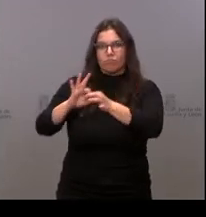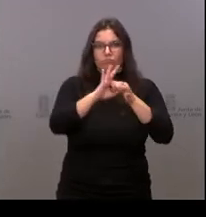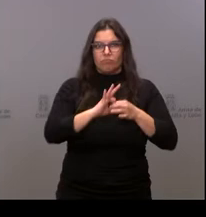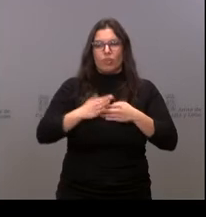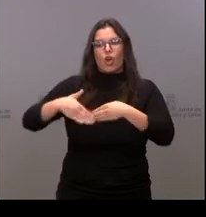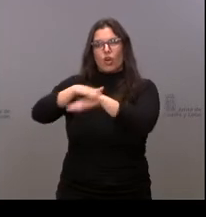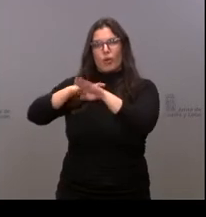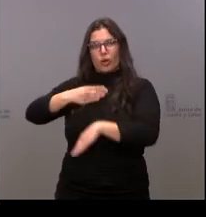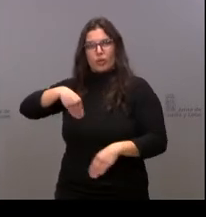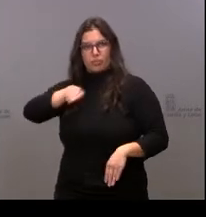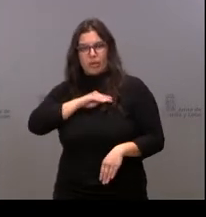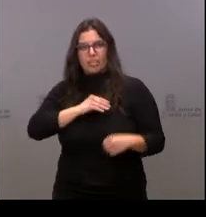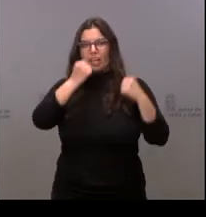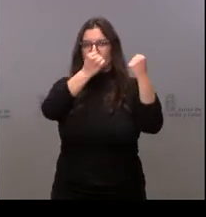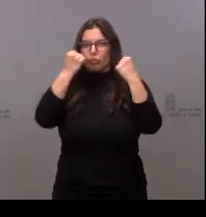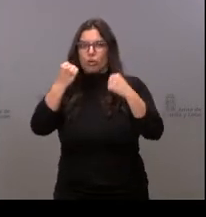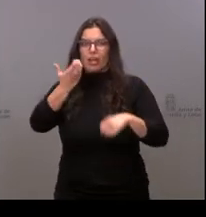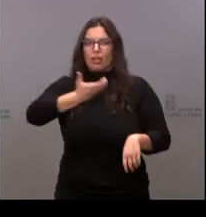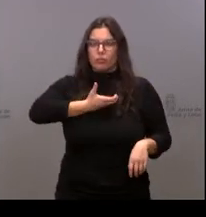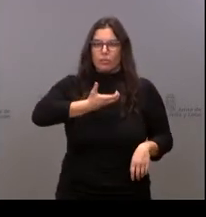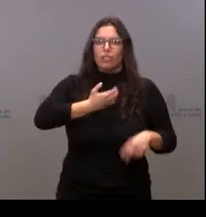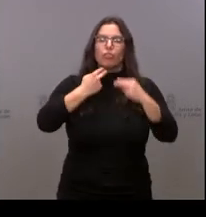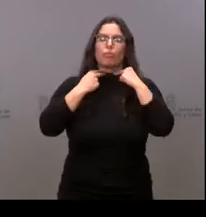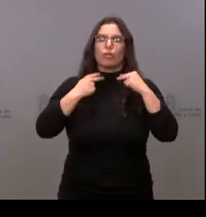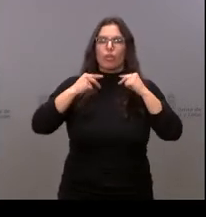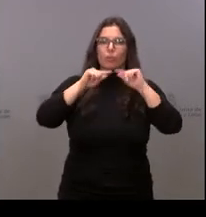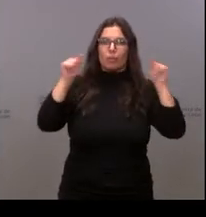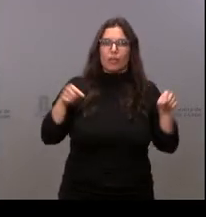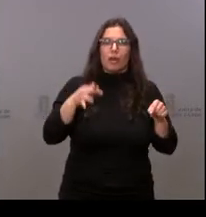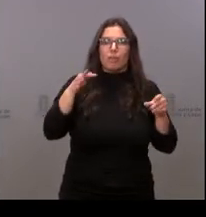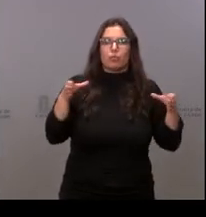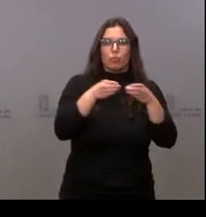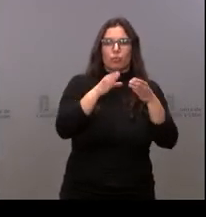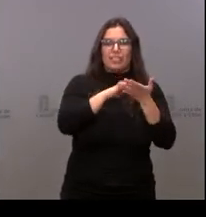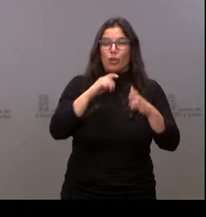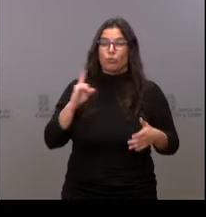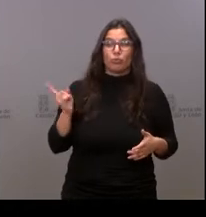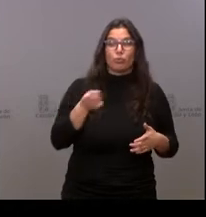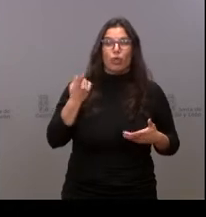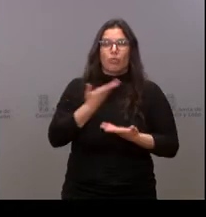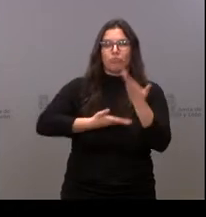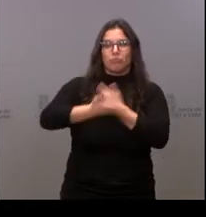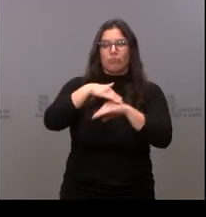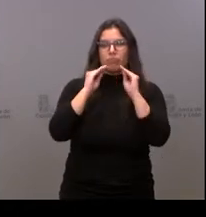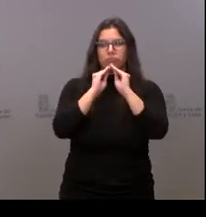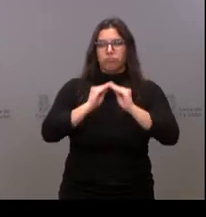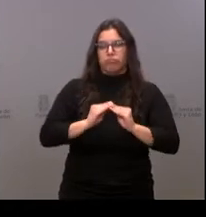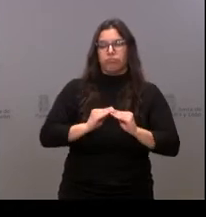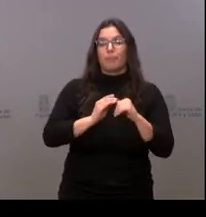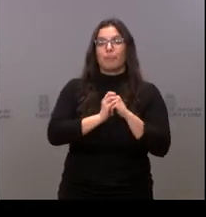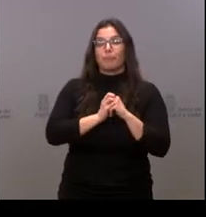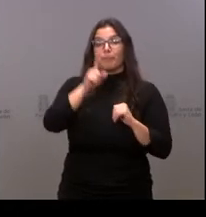de España, el Ayuntamiento, la Diputación Provincial, con la Junta de Castilla y León. Y también en